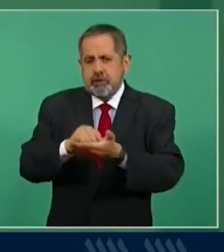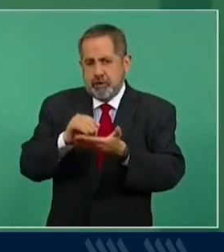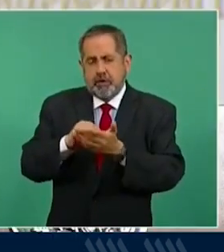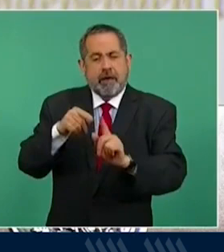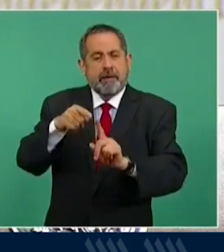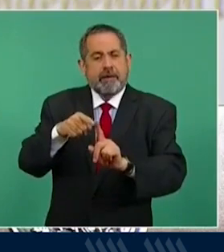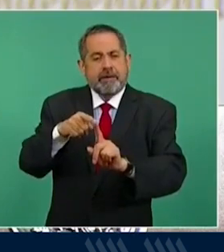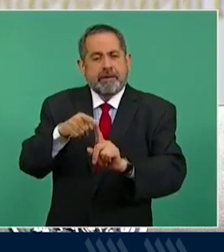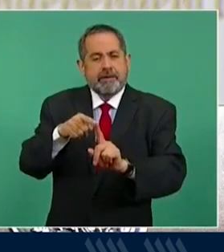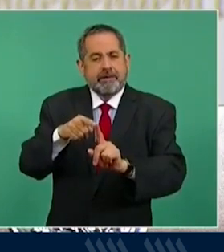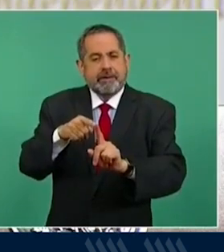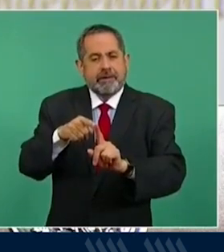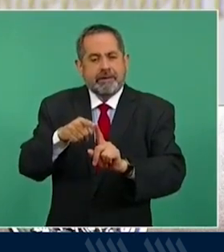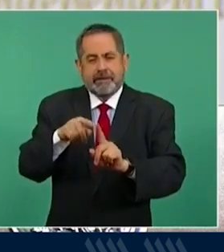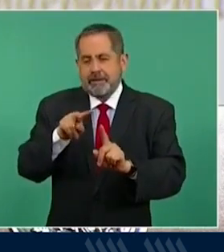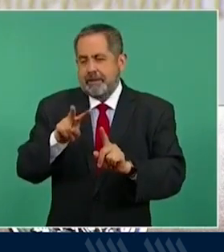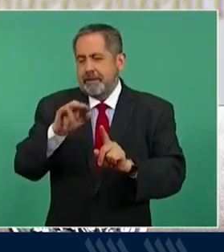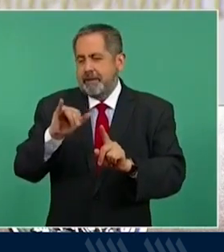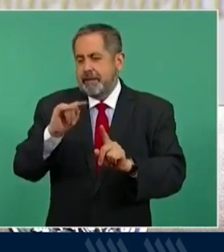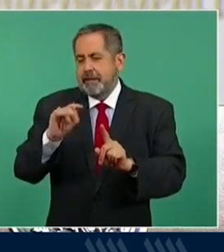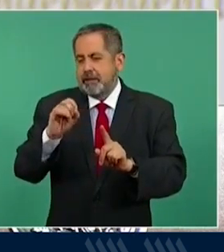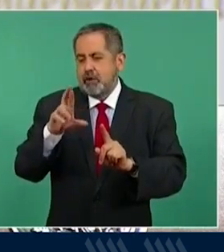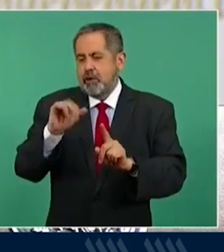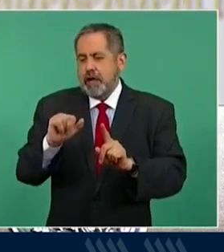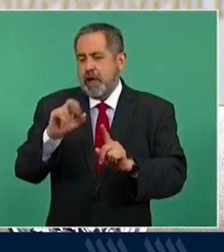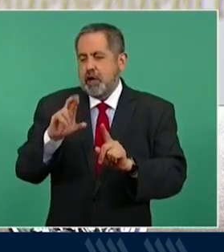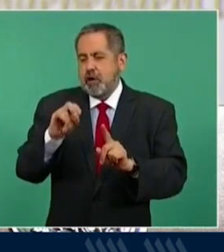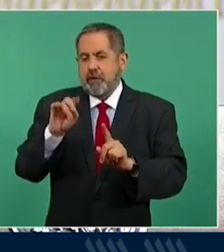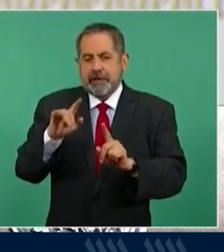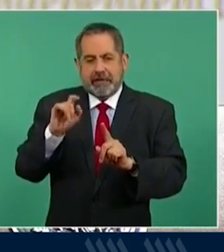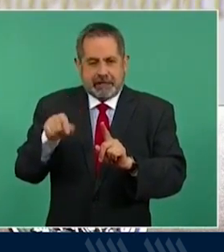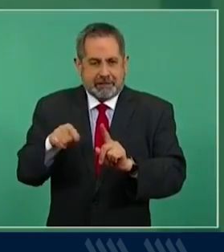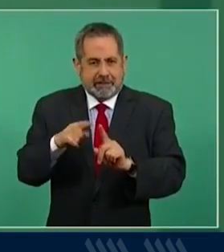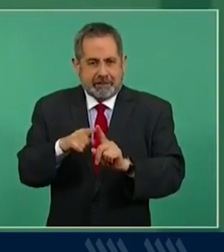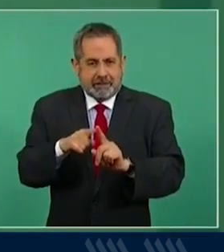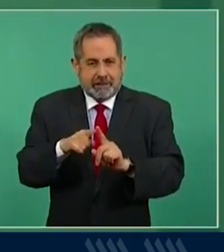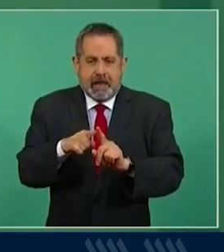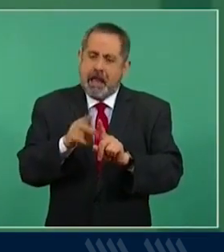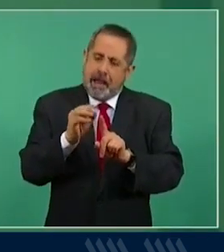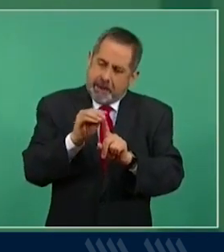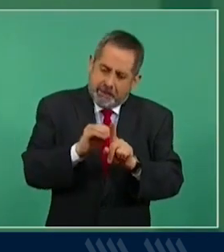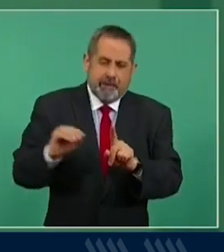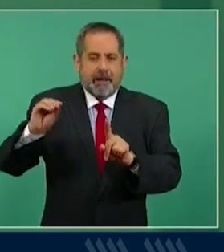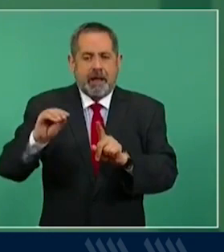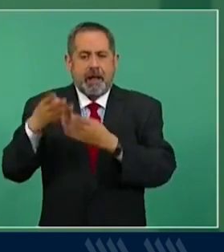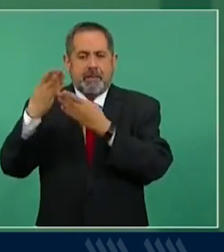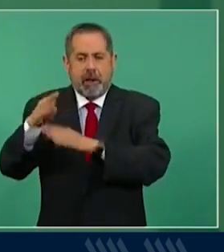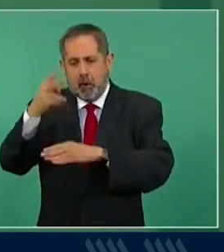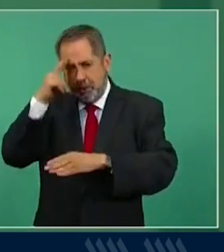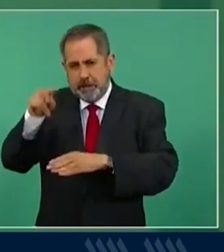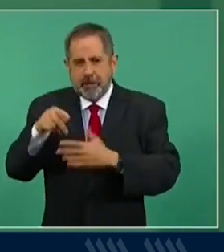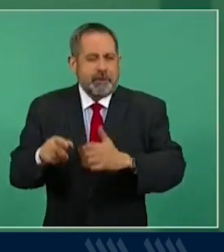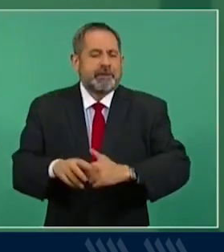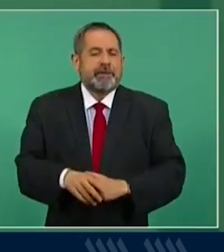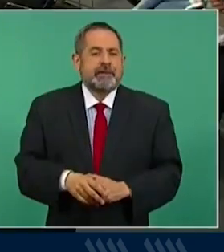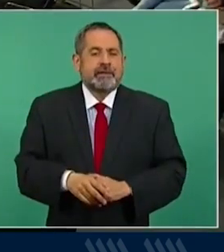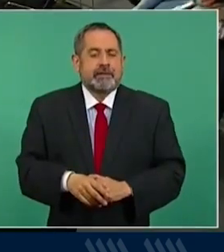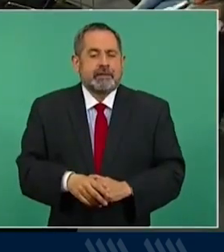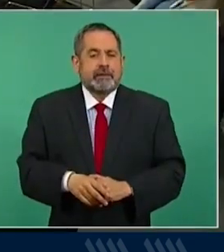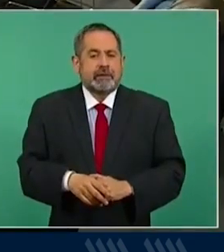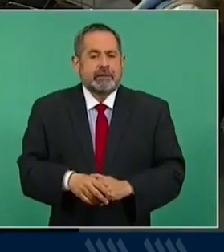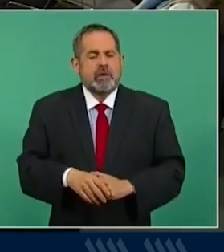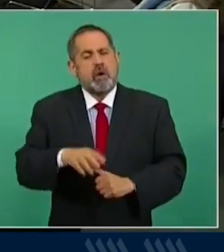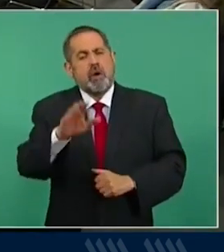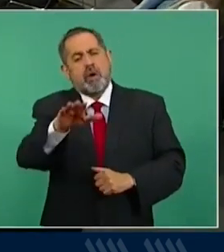Victoria Rodríguez, que va al Banco de México. Presidente, ¿hay